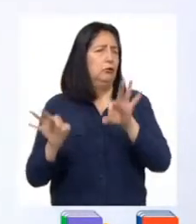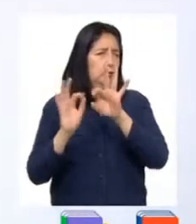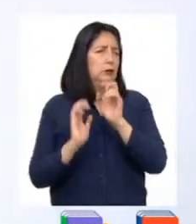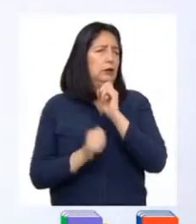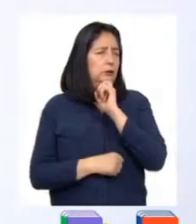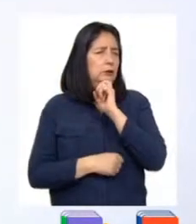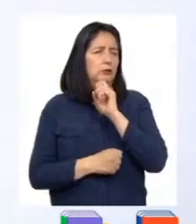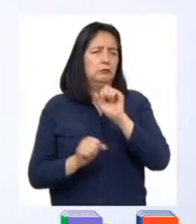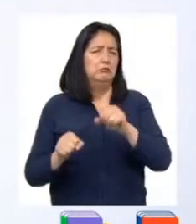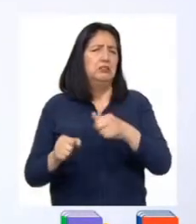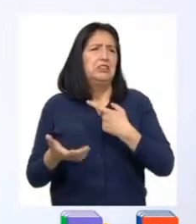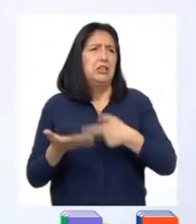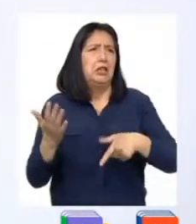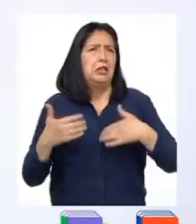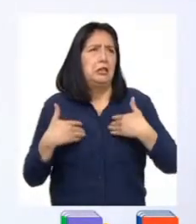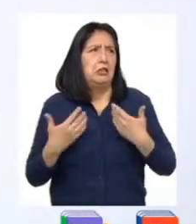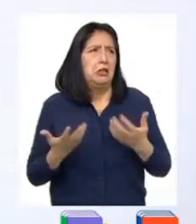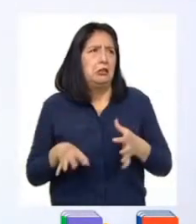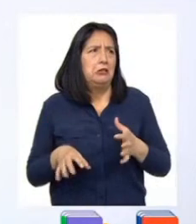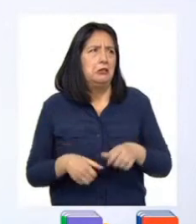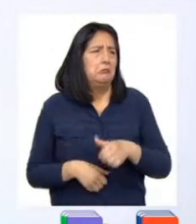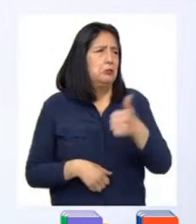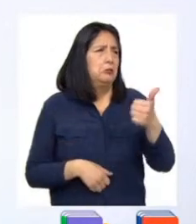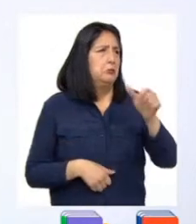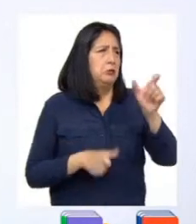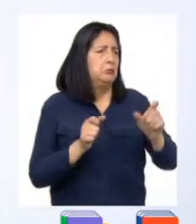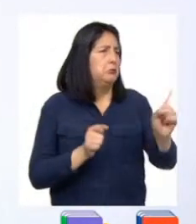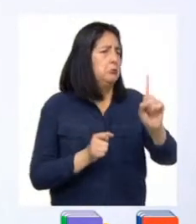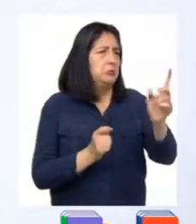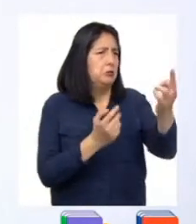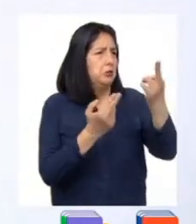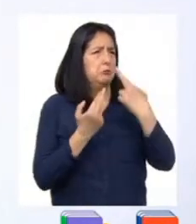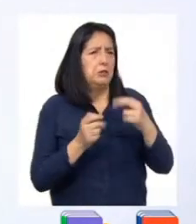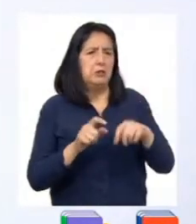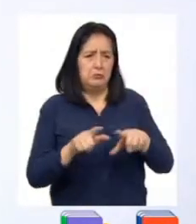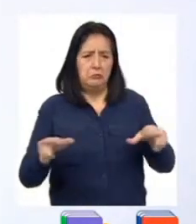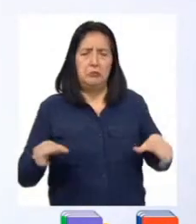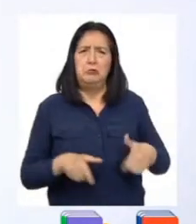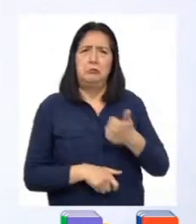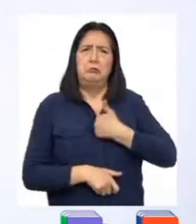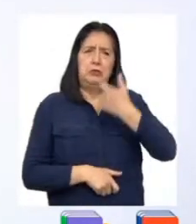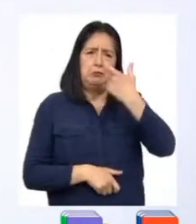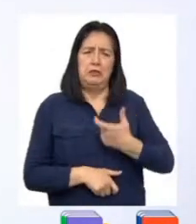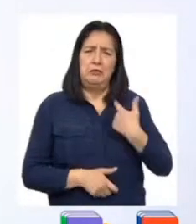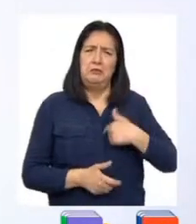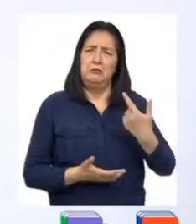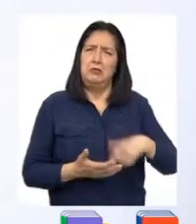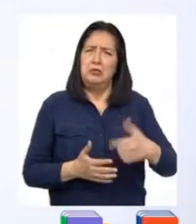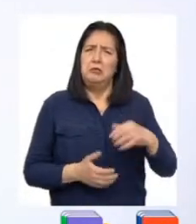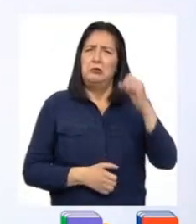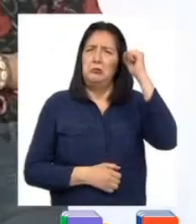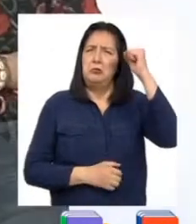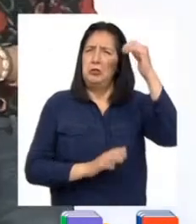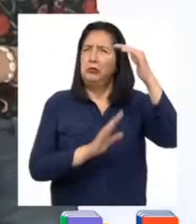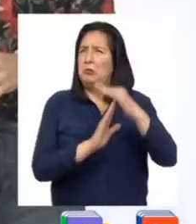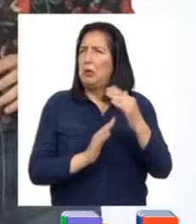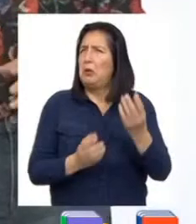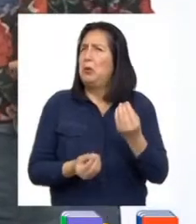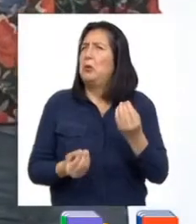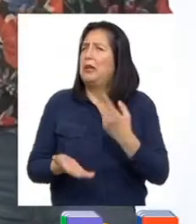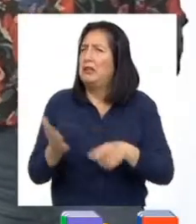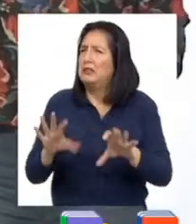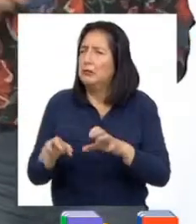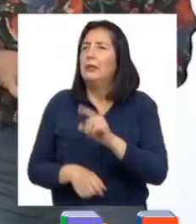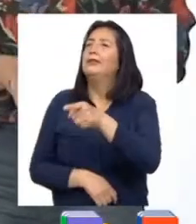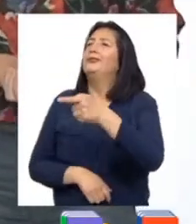podemos hacer cuando los demás no respetan nuestro espacio personal y vulneran nuestros derechos? Yo me